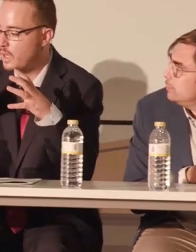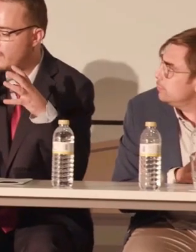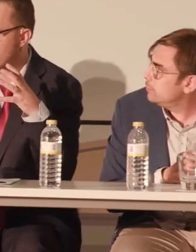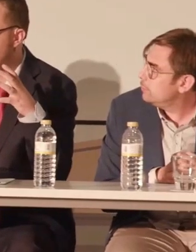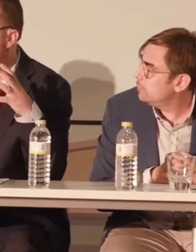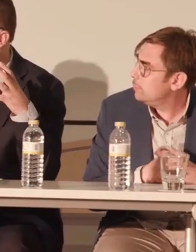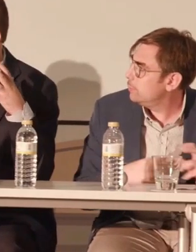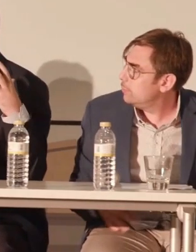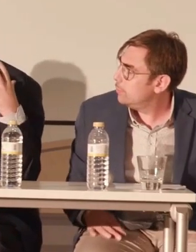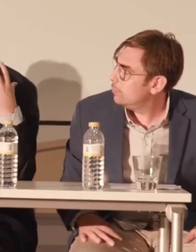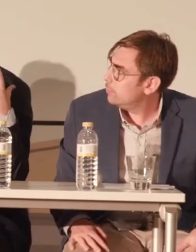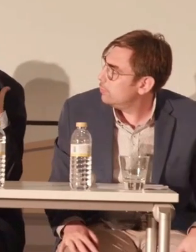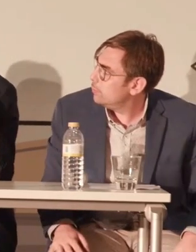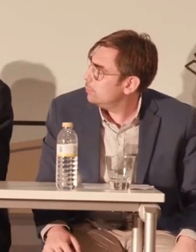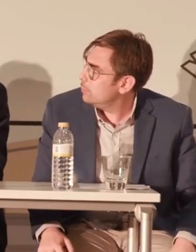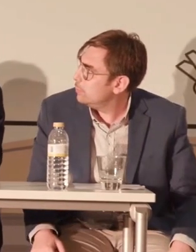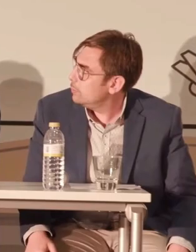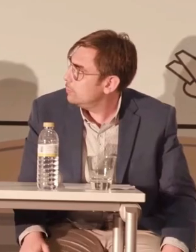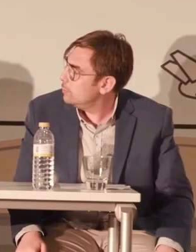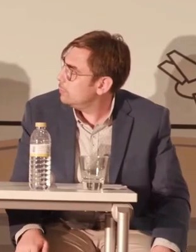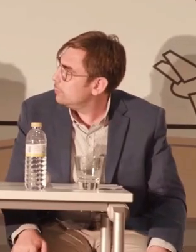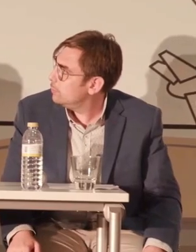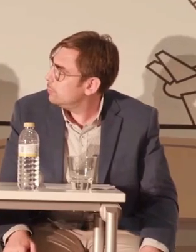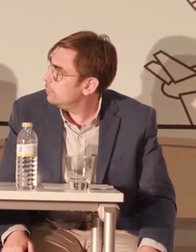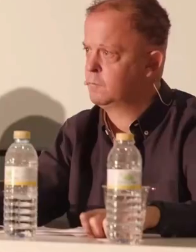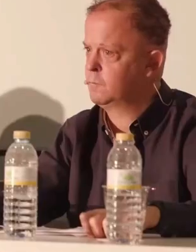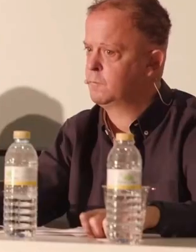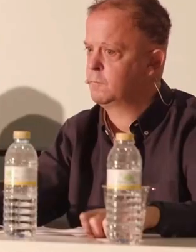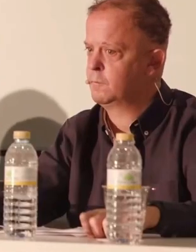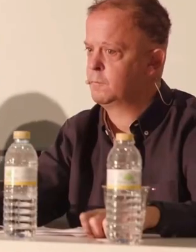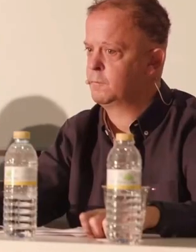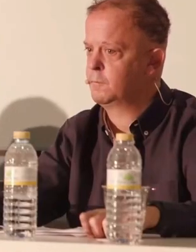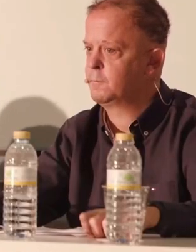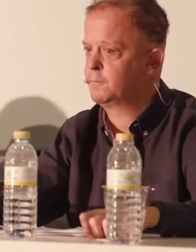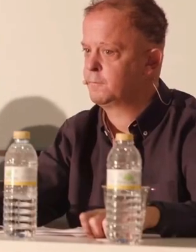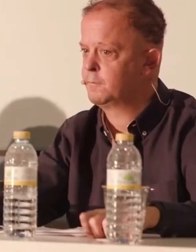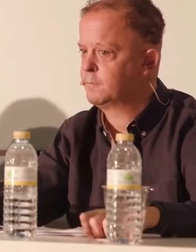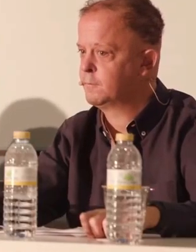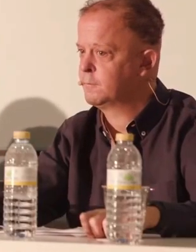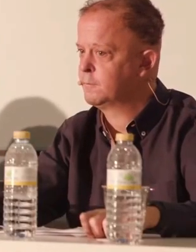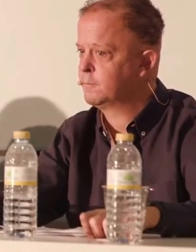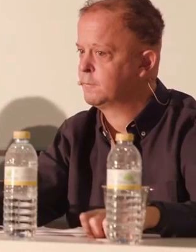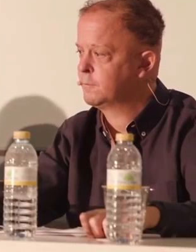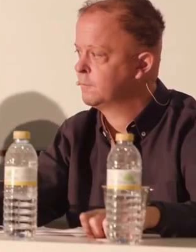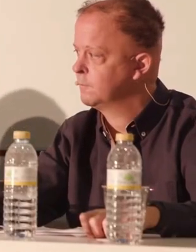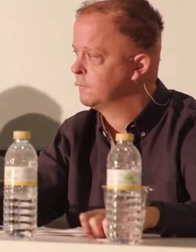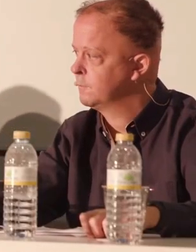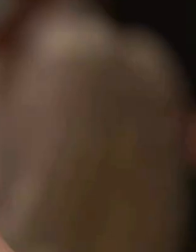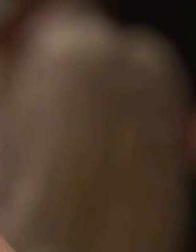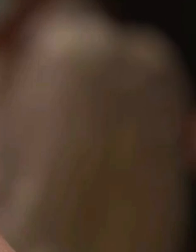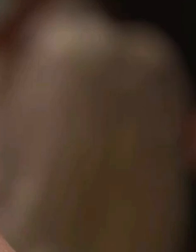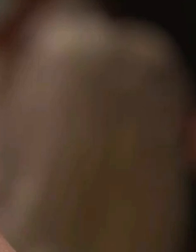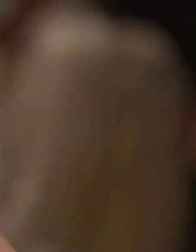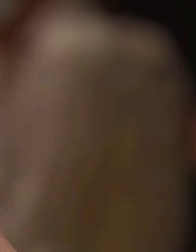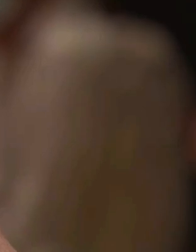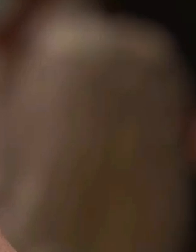Hubo espacio para el debate y la reflexión sobre temas que les preocupan a las personas con discapacidad intelectual y del desarrollo. Personas con